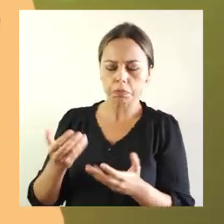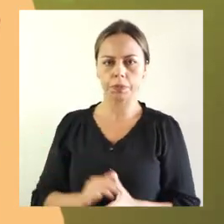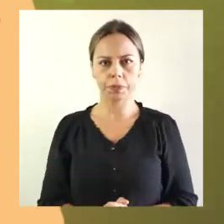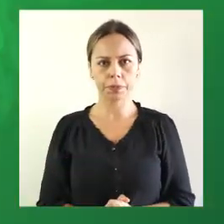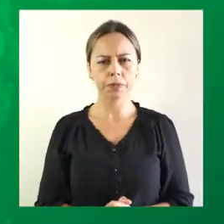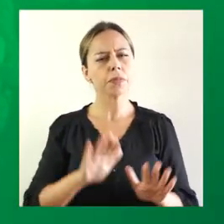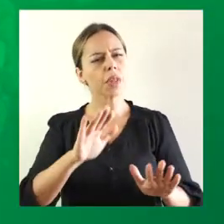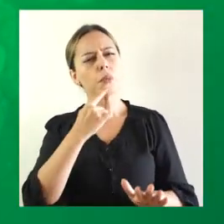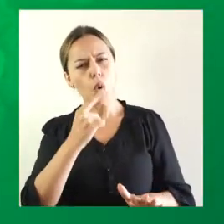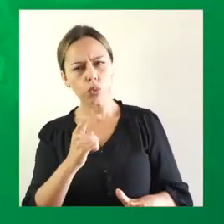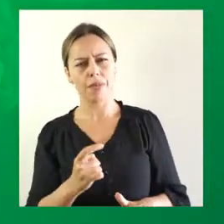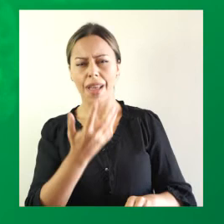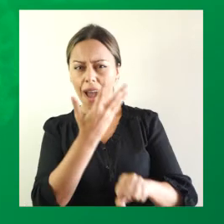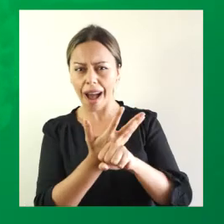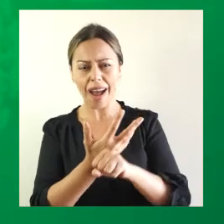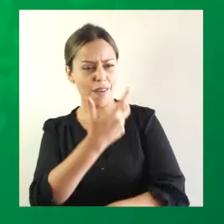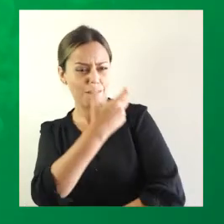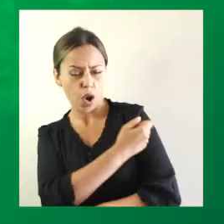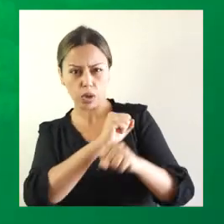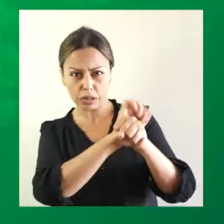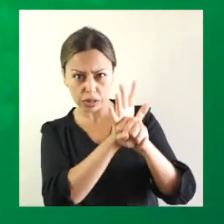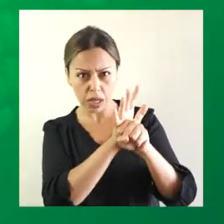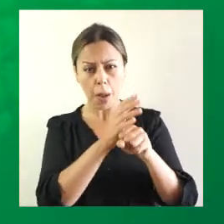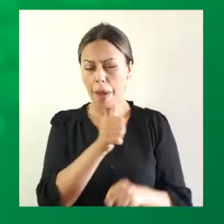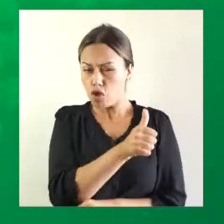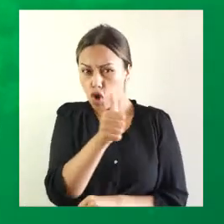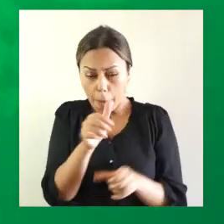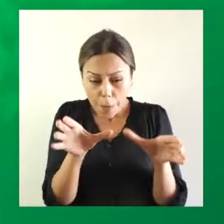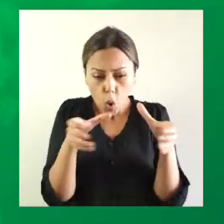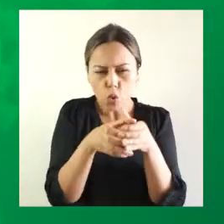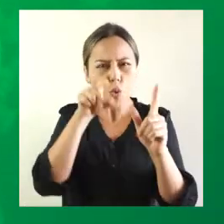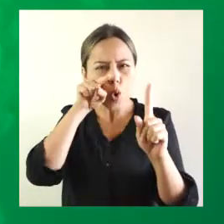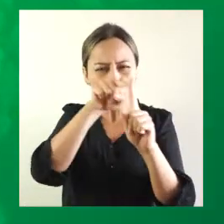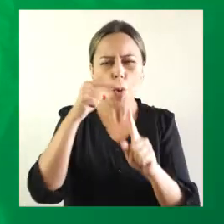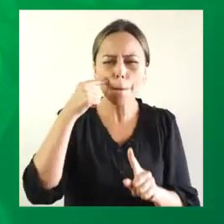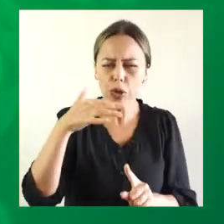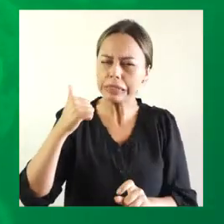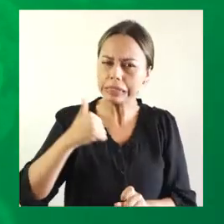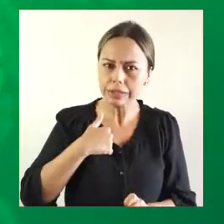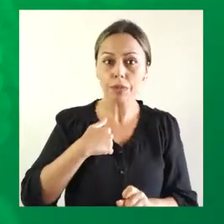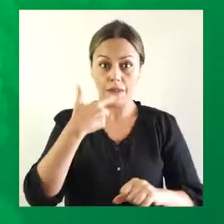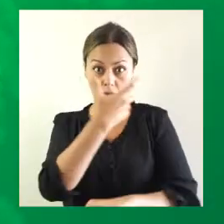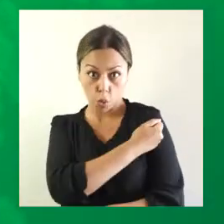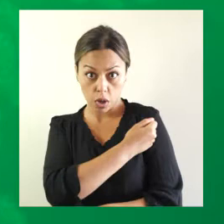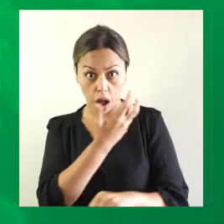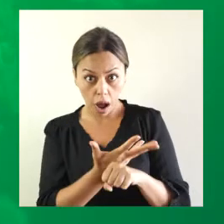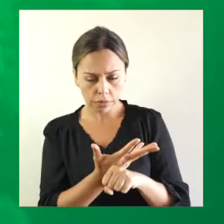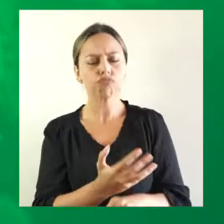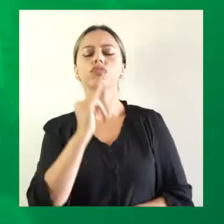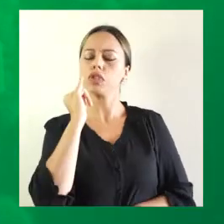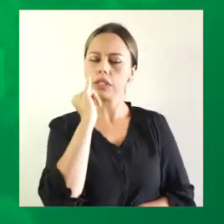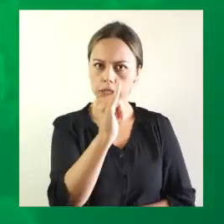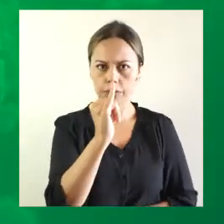¿Hay vacunas COVID-19 para todos los grupos objetivo de vacunar? Sí, las dosis